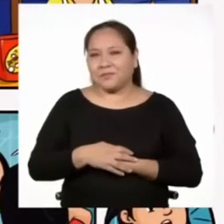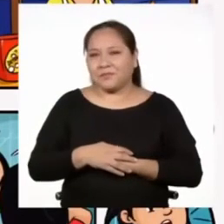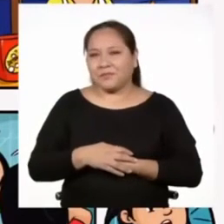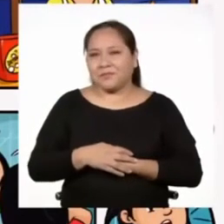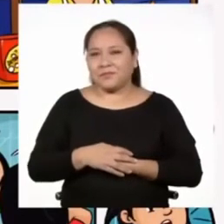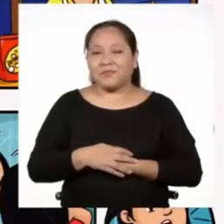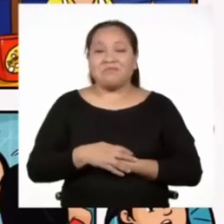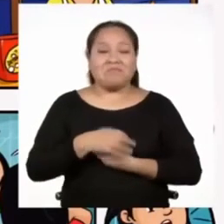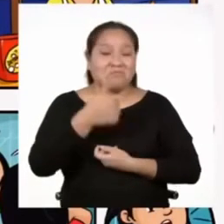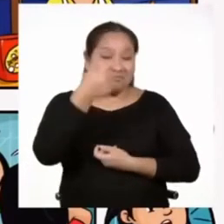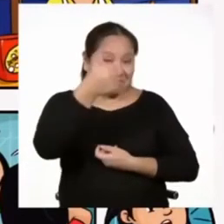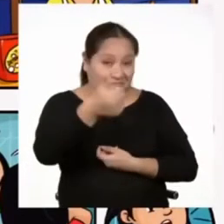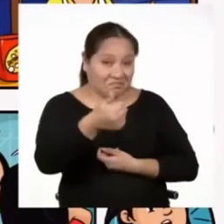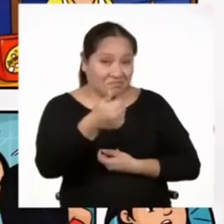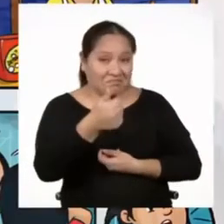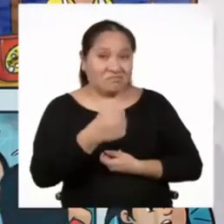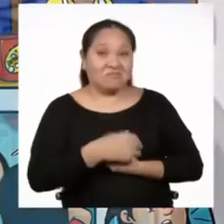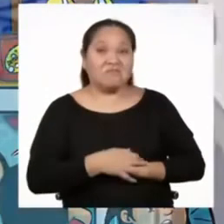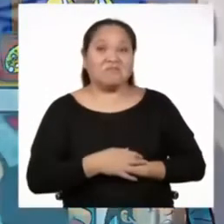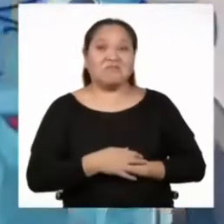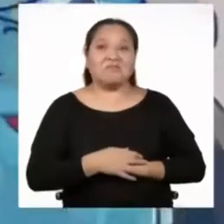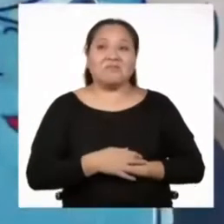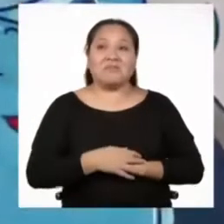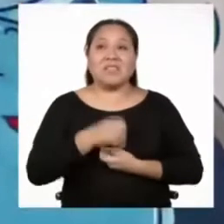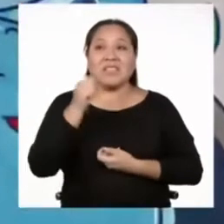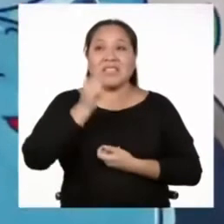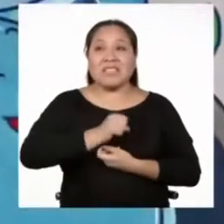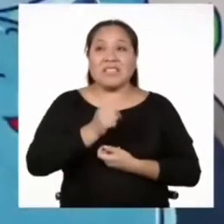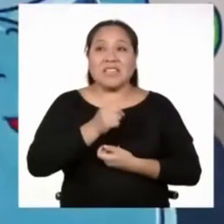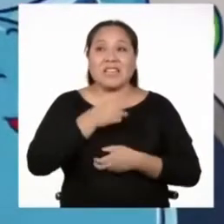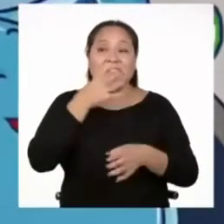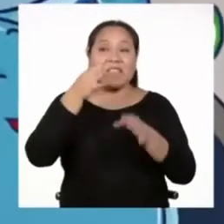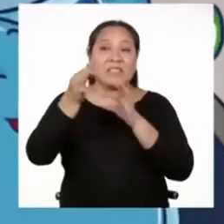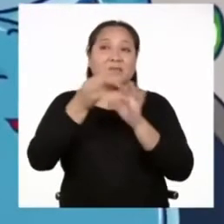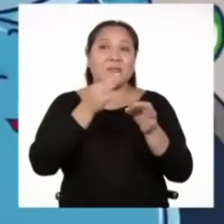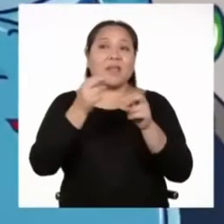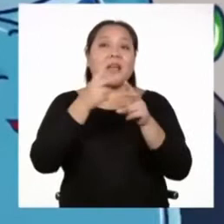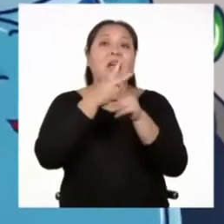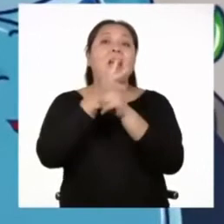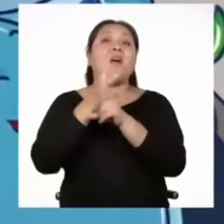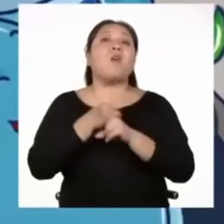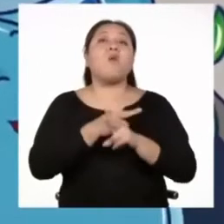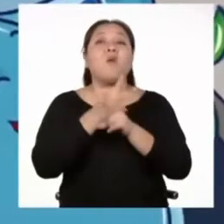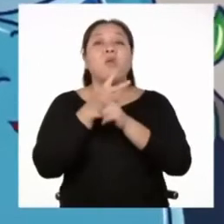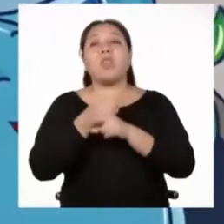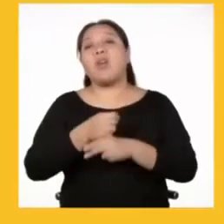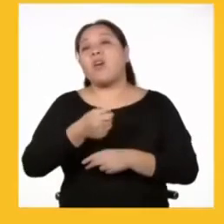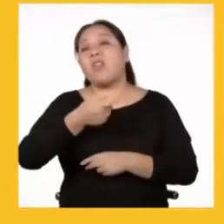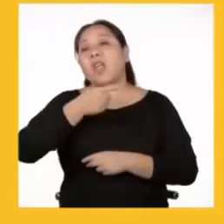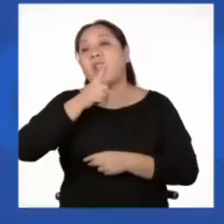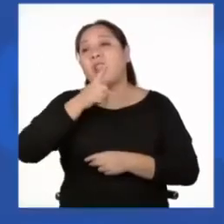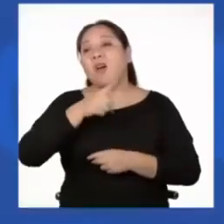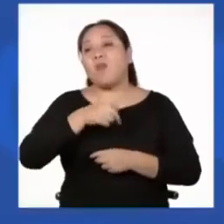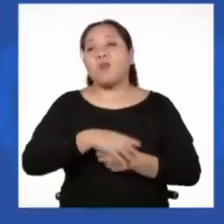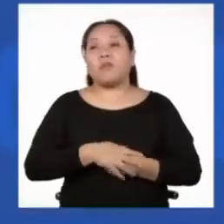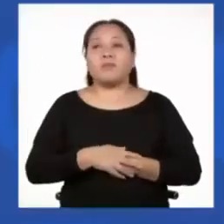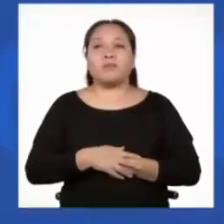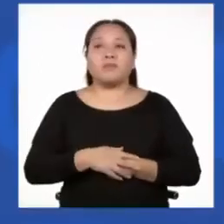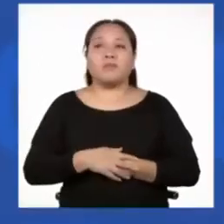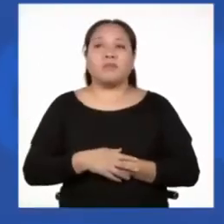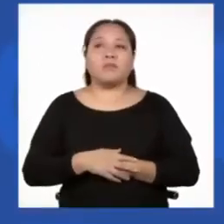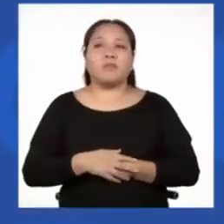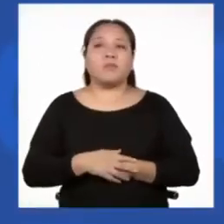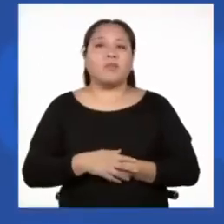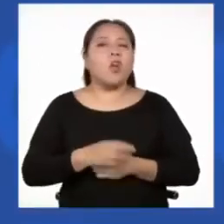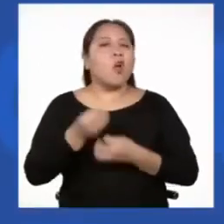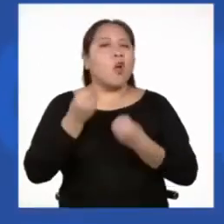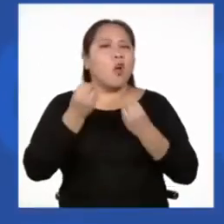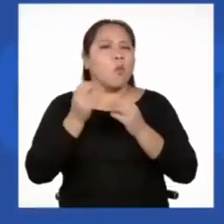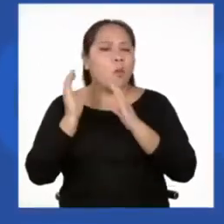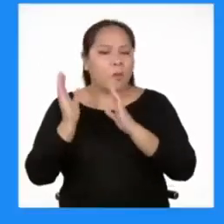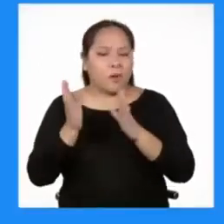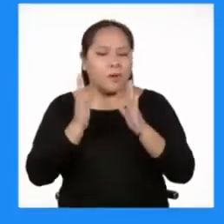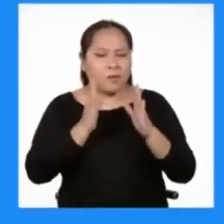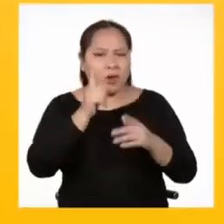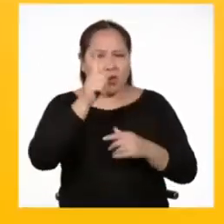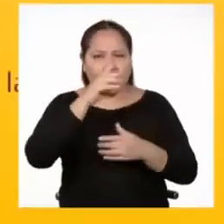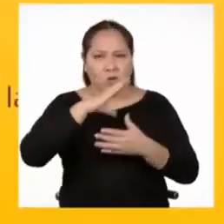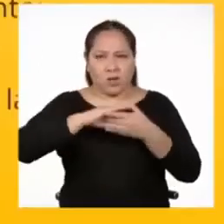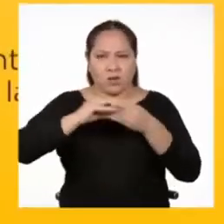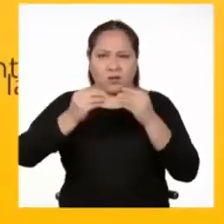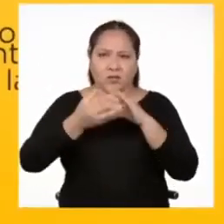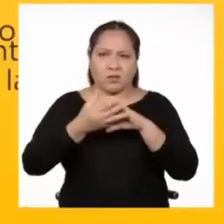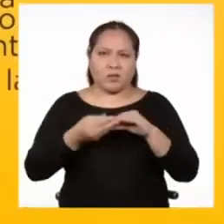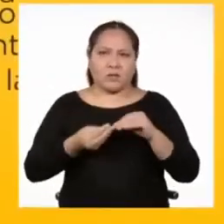Muy bien. Nos hace referencia al cuidado del agua. ¿Cómo elaborar una historieta?